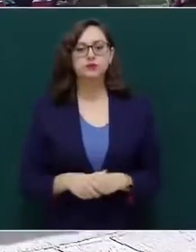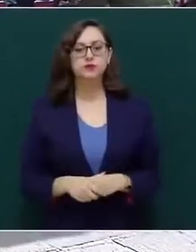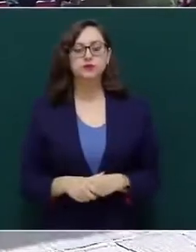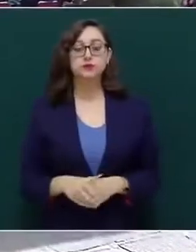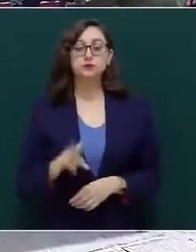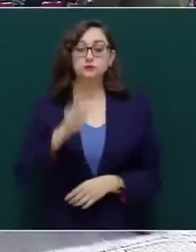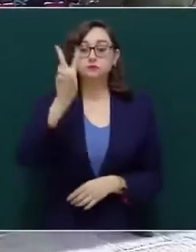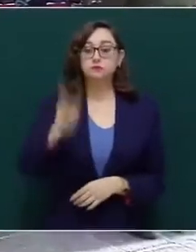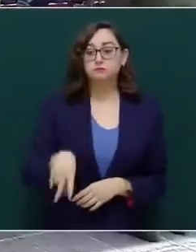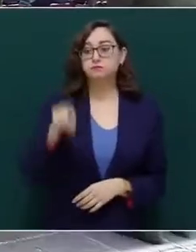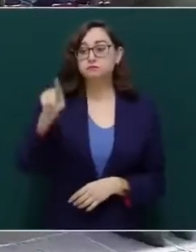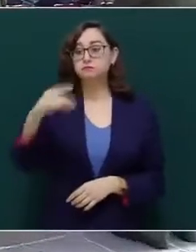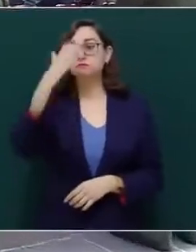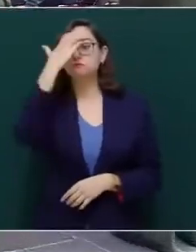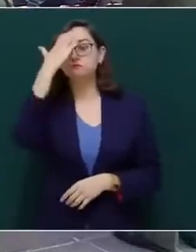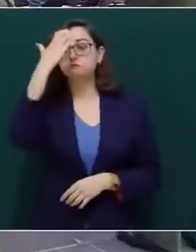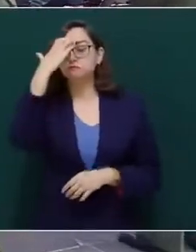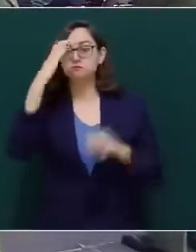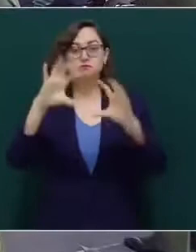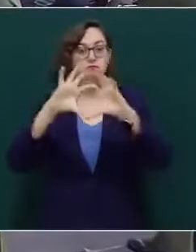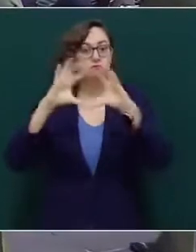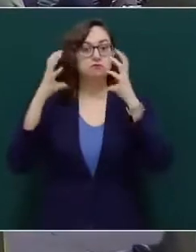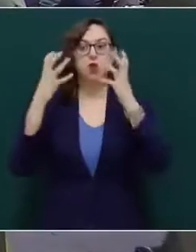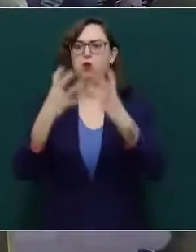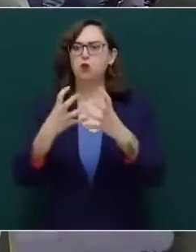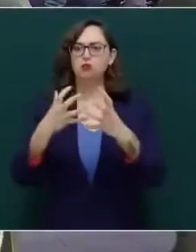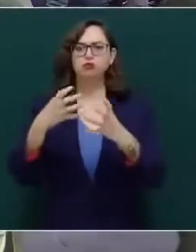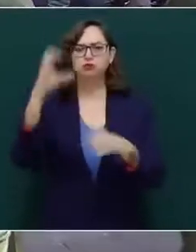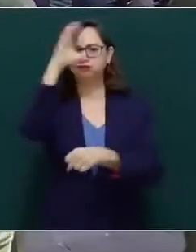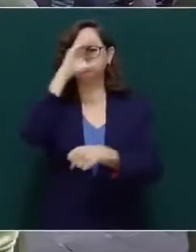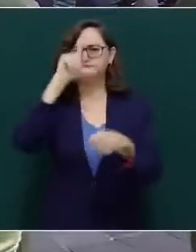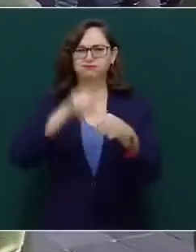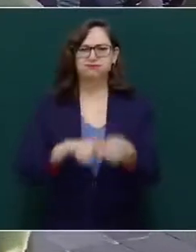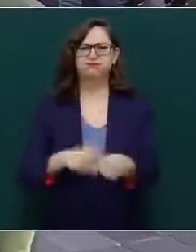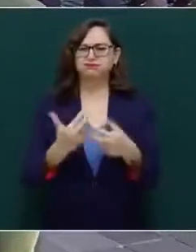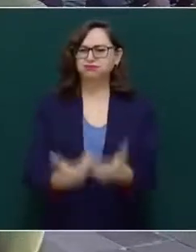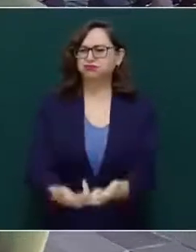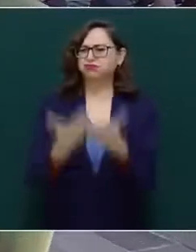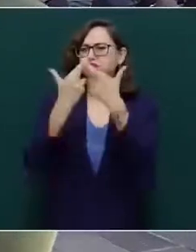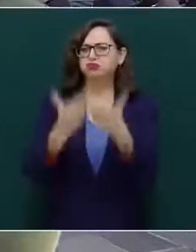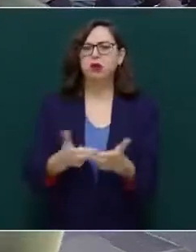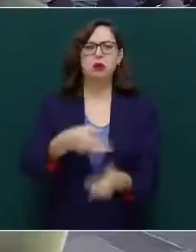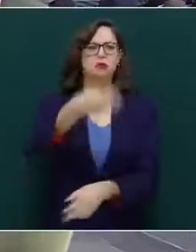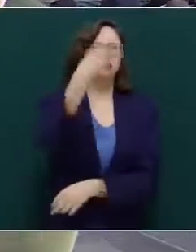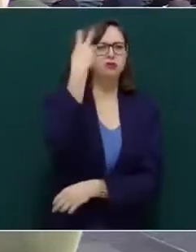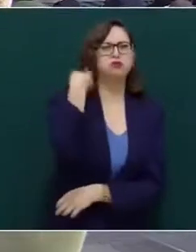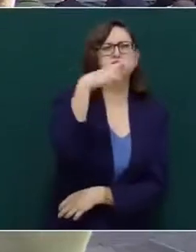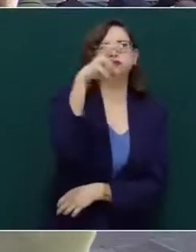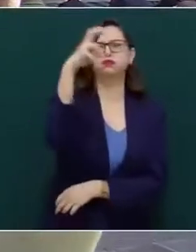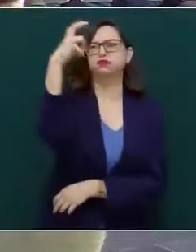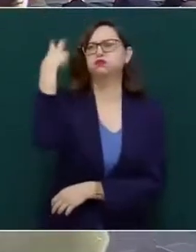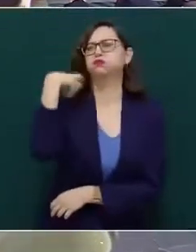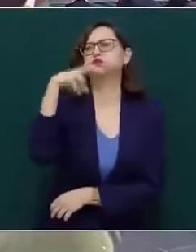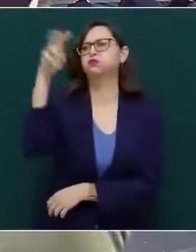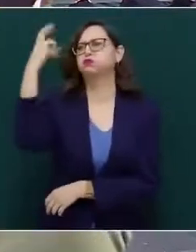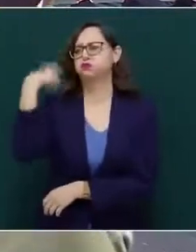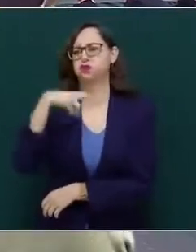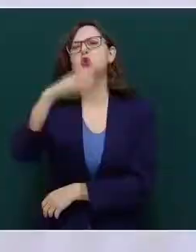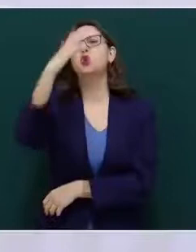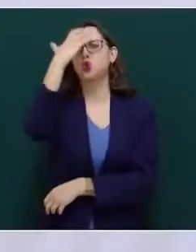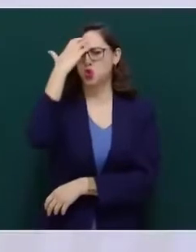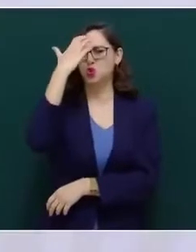de mundo, pues viajó mucho por Europa. Vivió o visitó España,